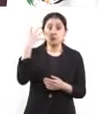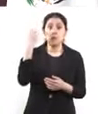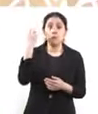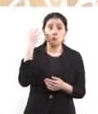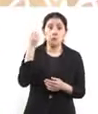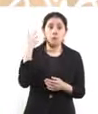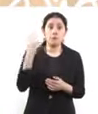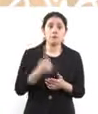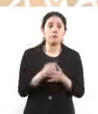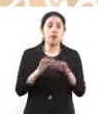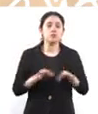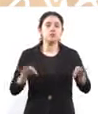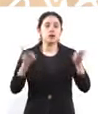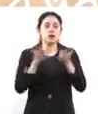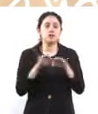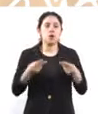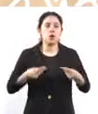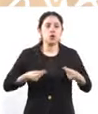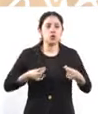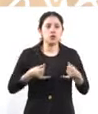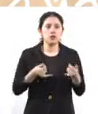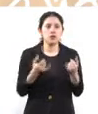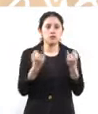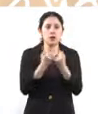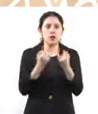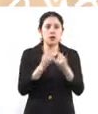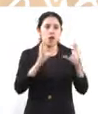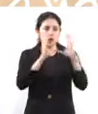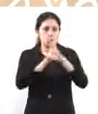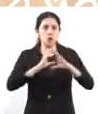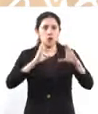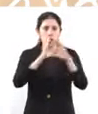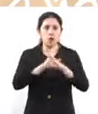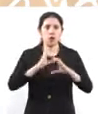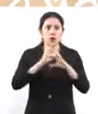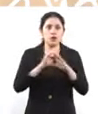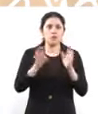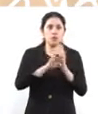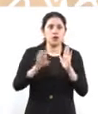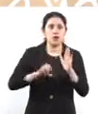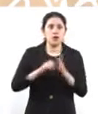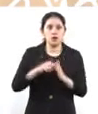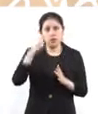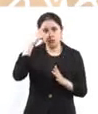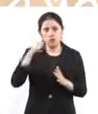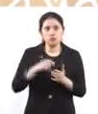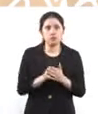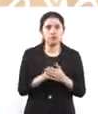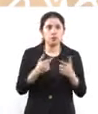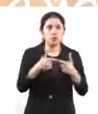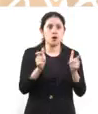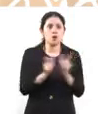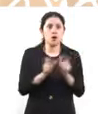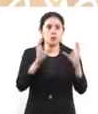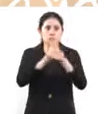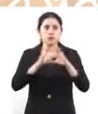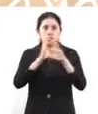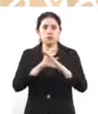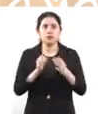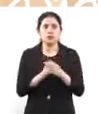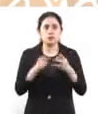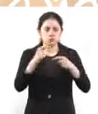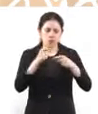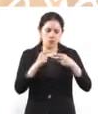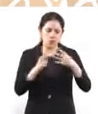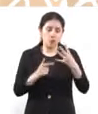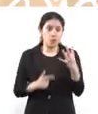como los grandes conciertos como los Tigres del Norte y muchos más, muchos rubros más, pero aquí estamos